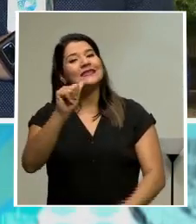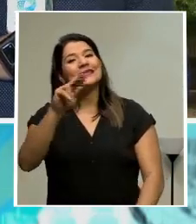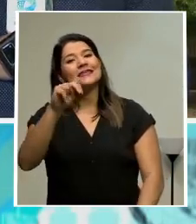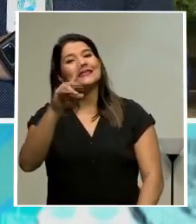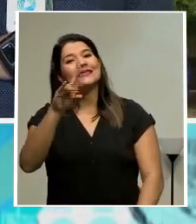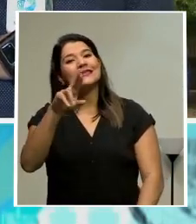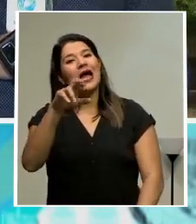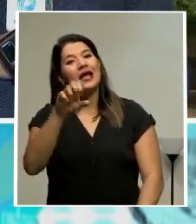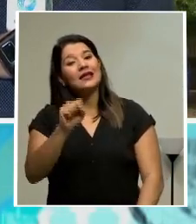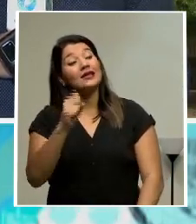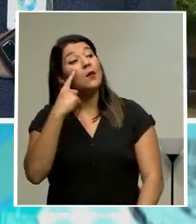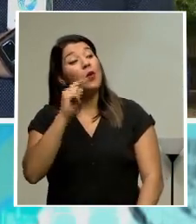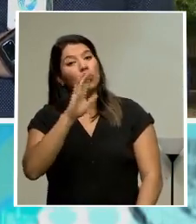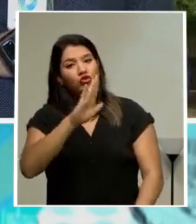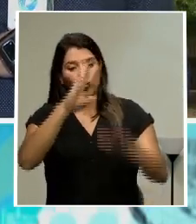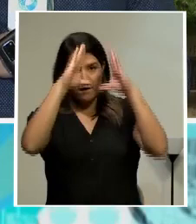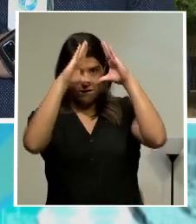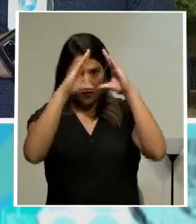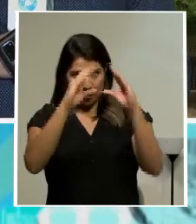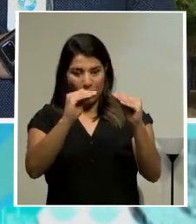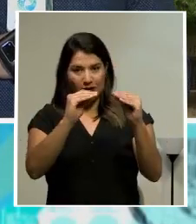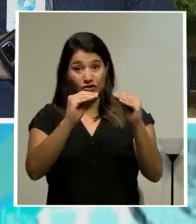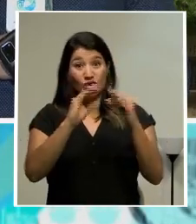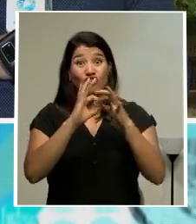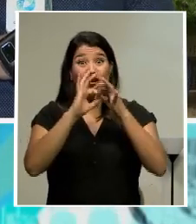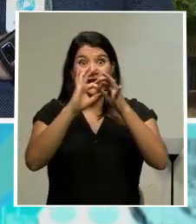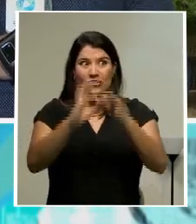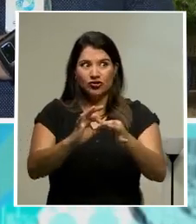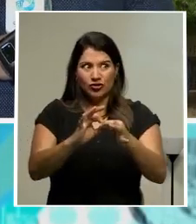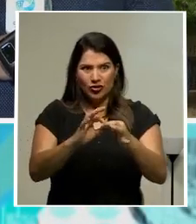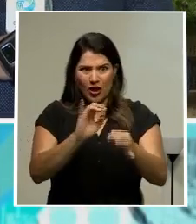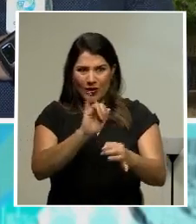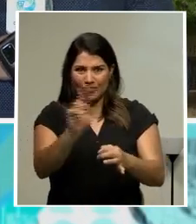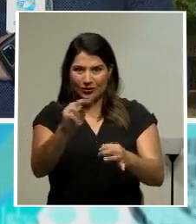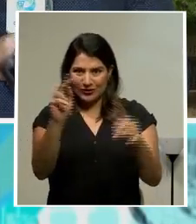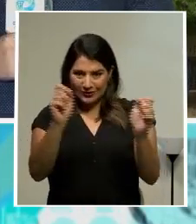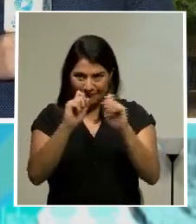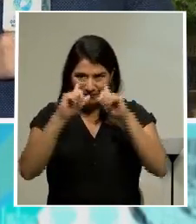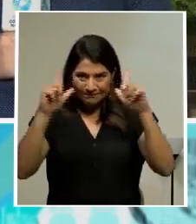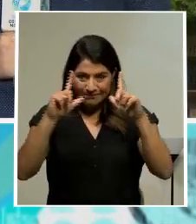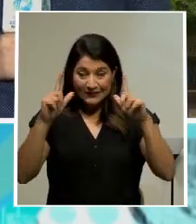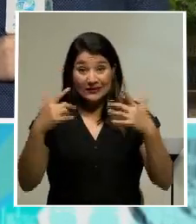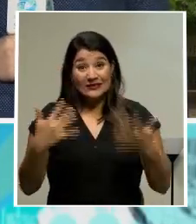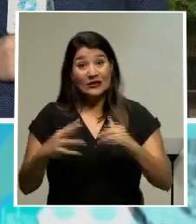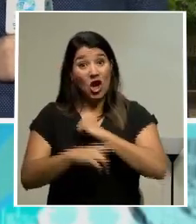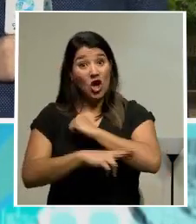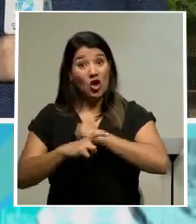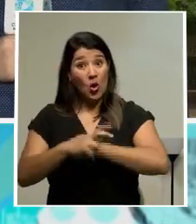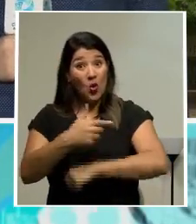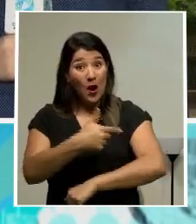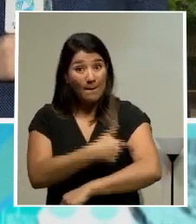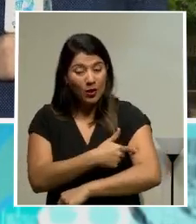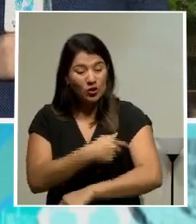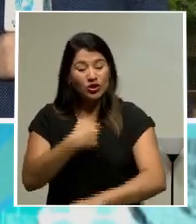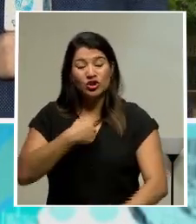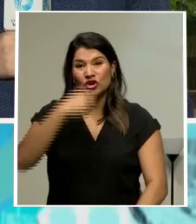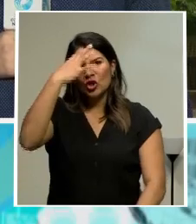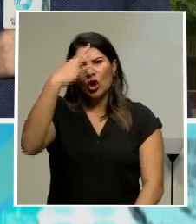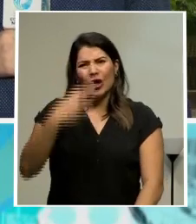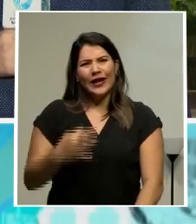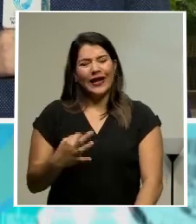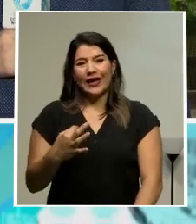Ortiz con el detalle de esta sorprendente información. Robo de vacunas. Yo creo que es